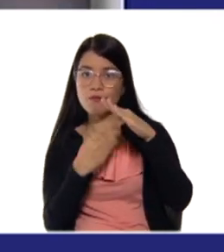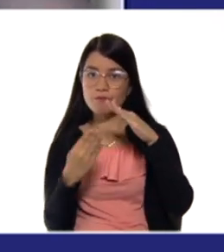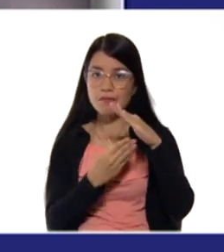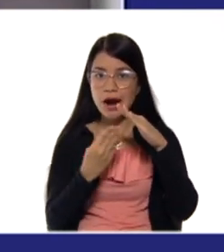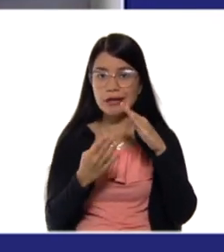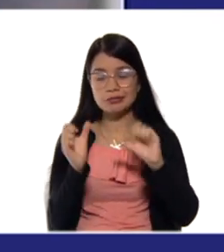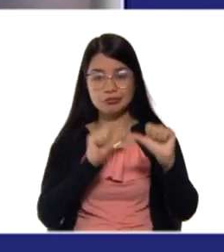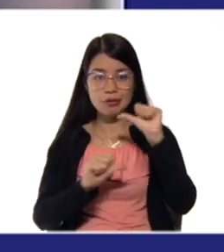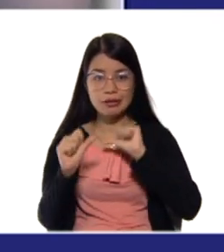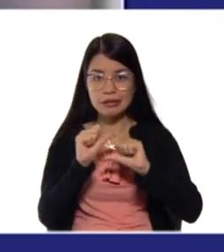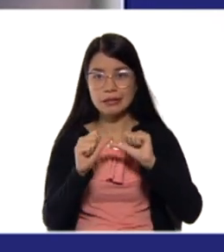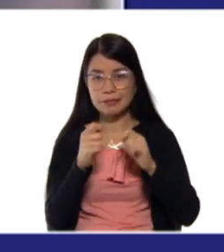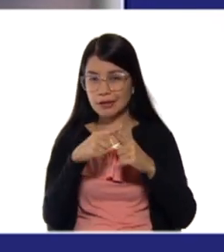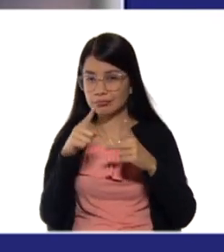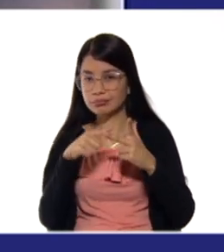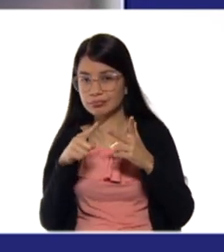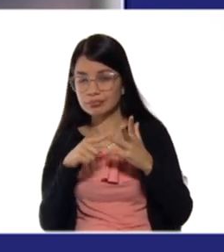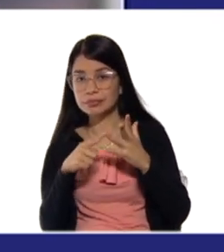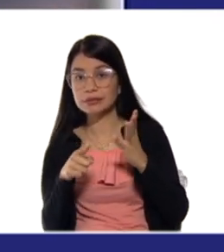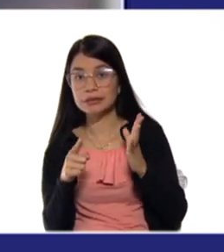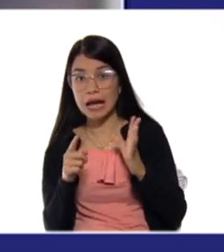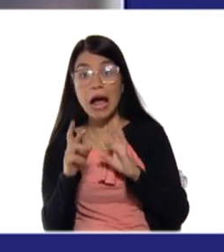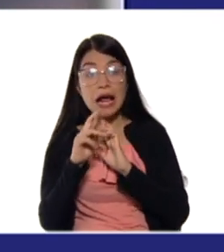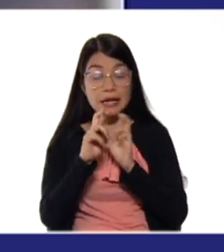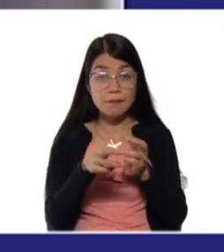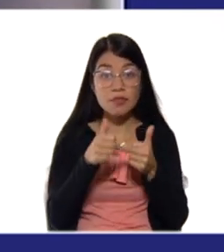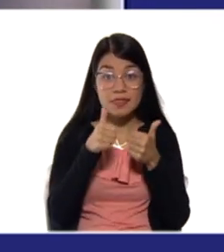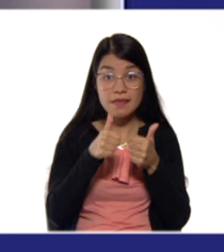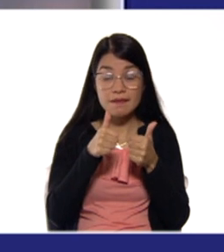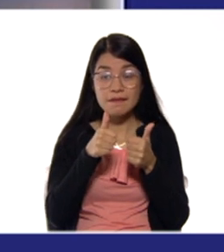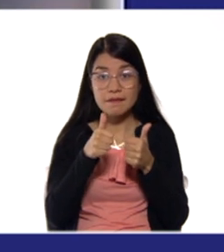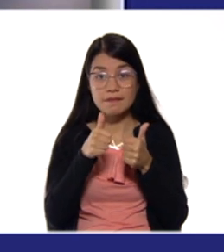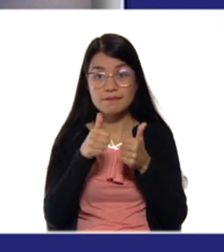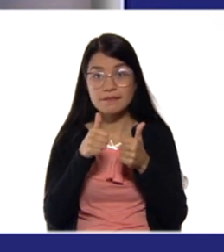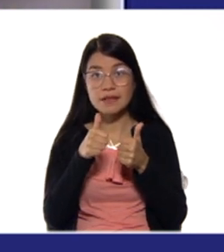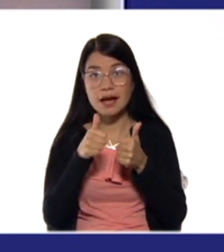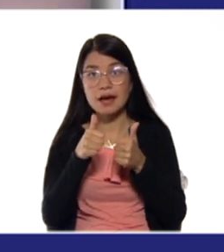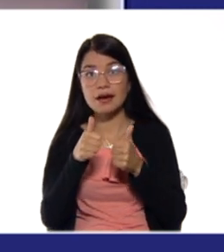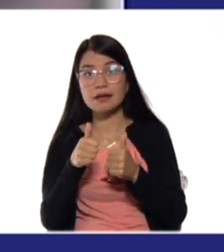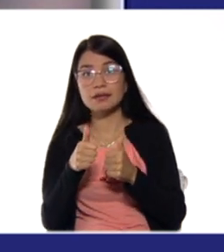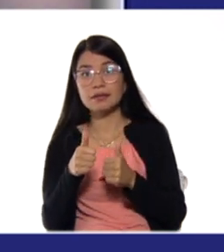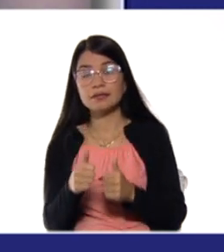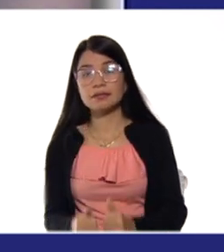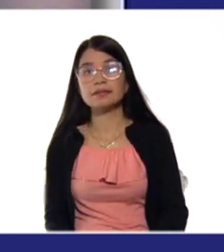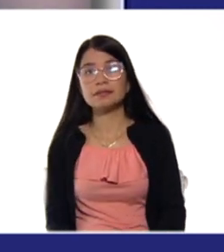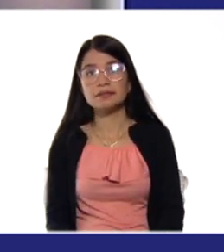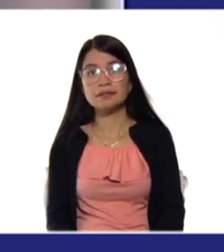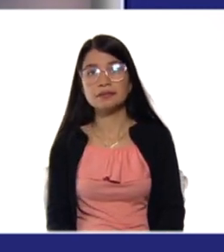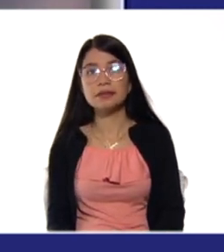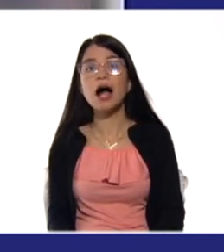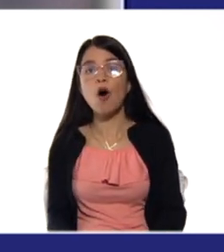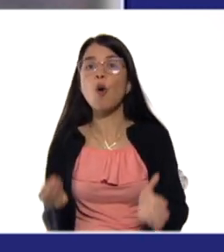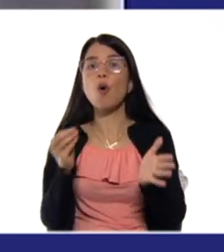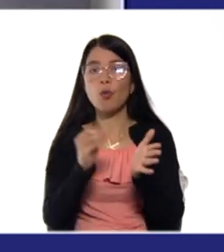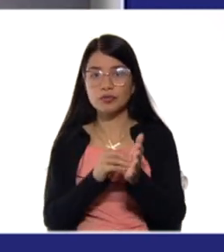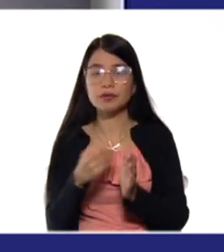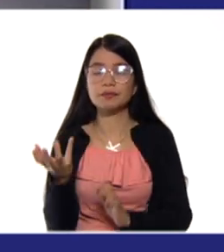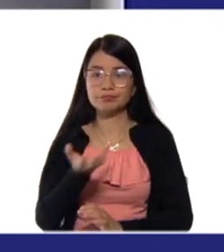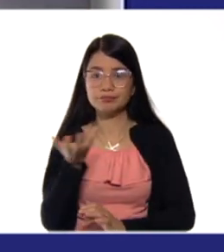Bien. Si responde correctamente el jugador, continuó. Vamos con otro. Vamos